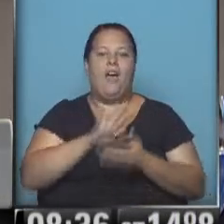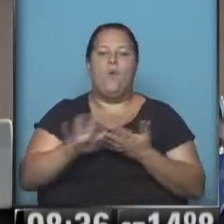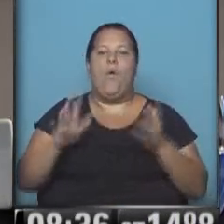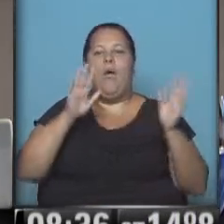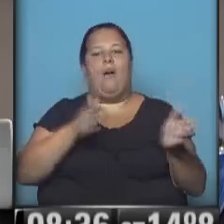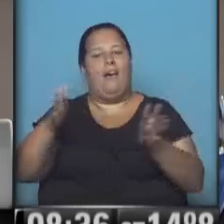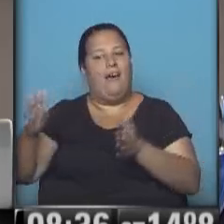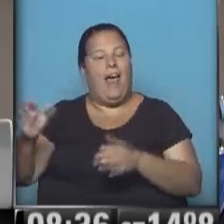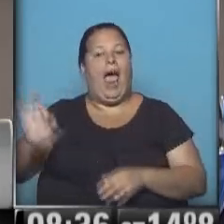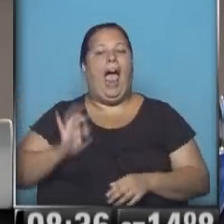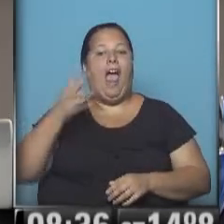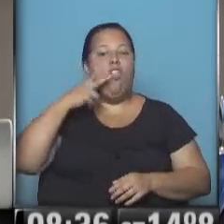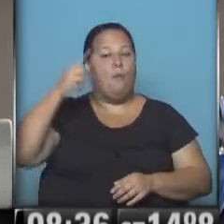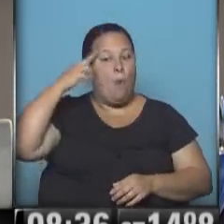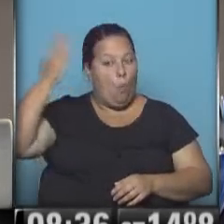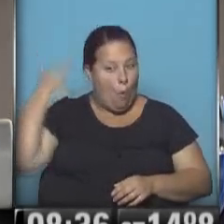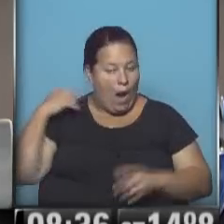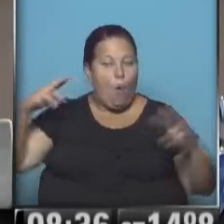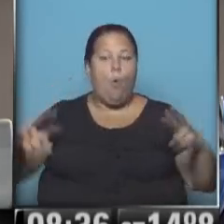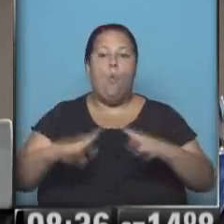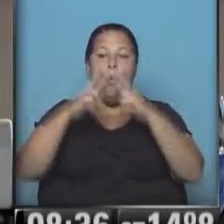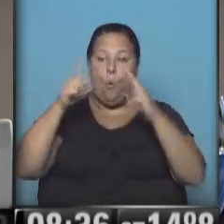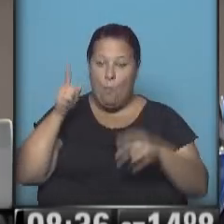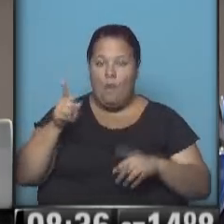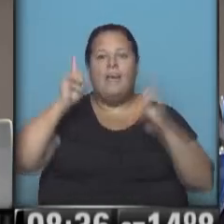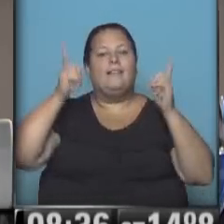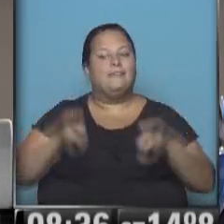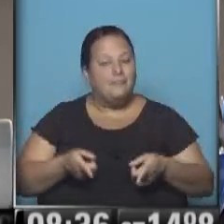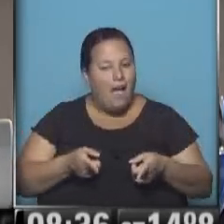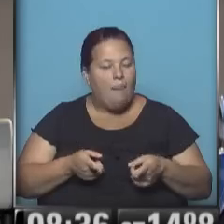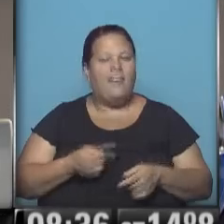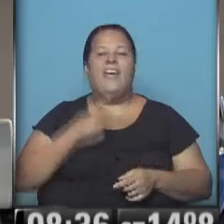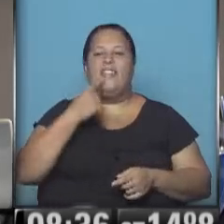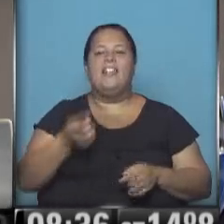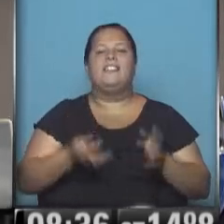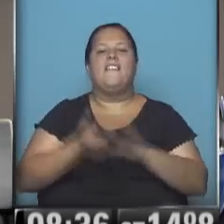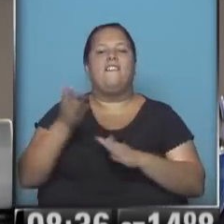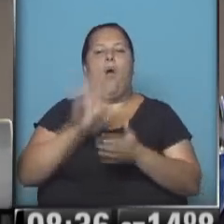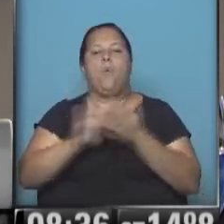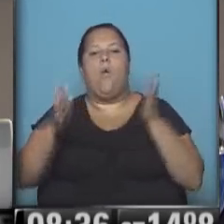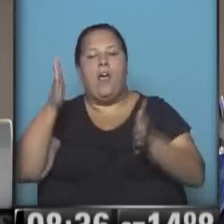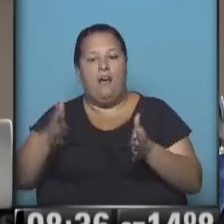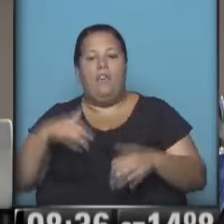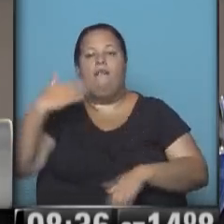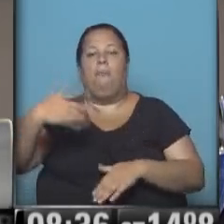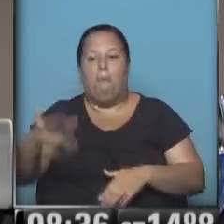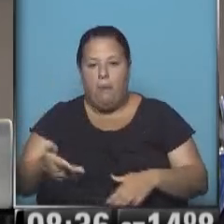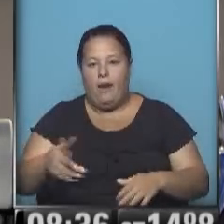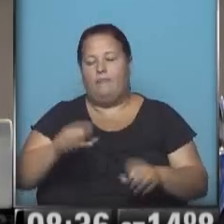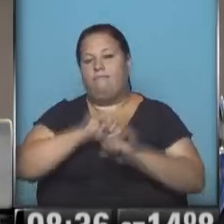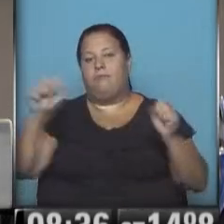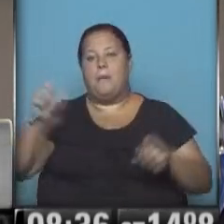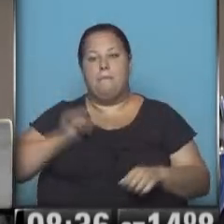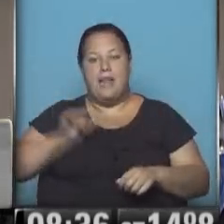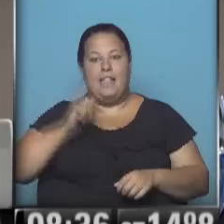capítulos. En el año 2009, en la cumbre del año 2009, también dijeron que iba a haber un nuevo capítulo y poquito después hubo un golpe